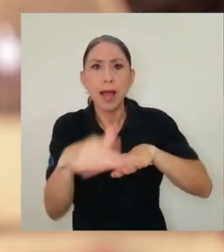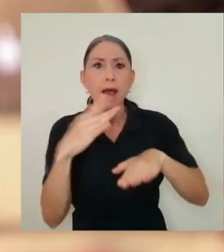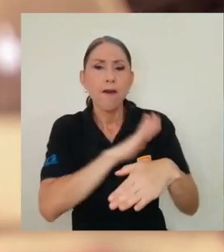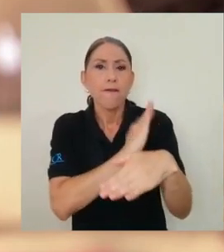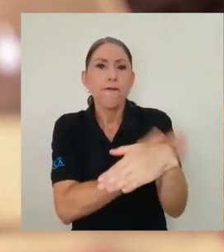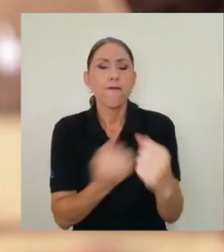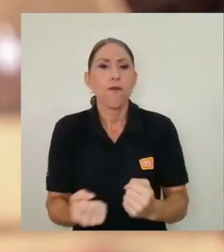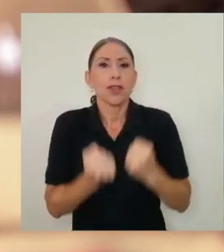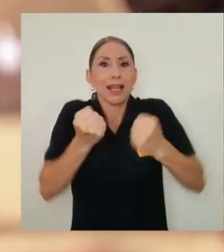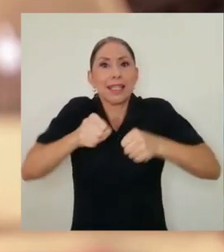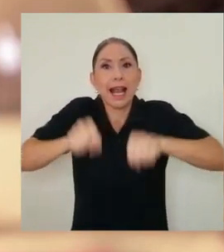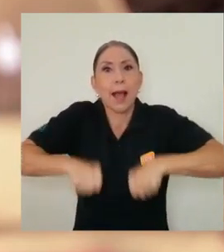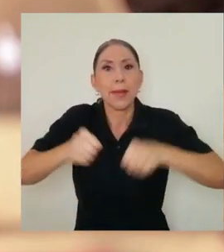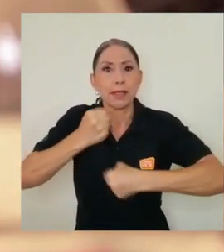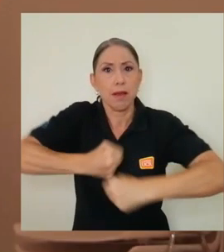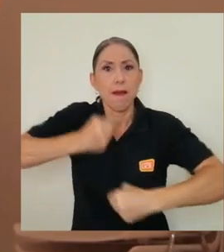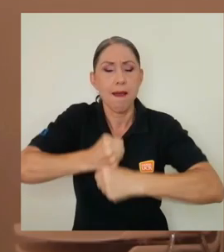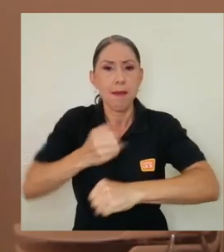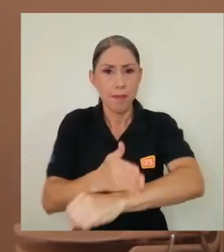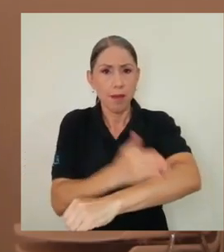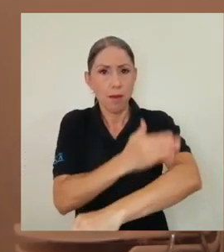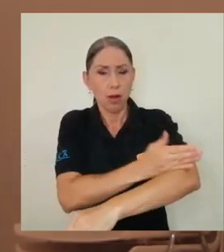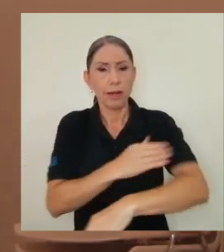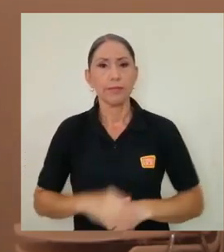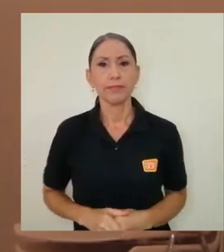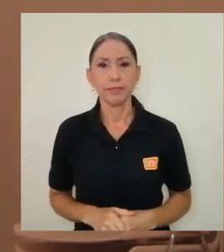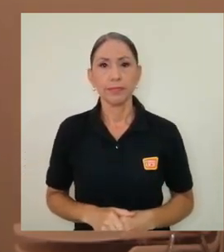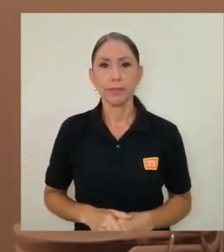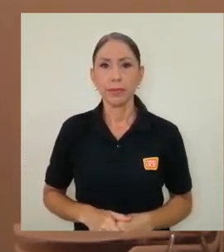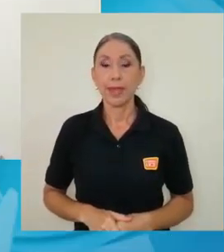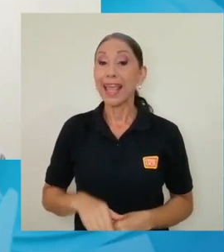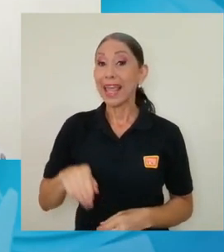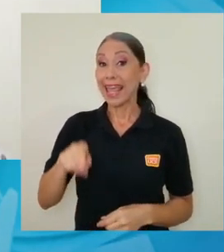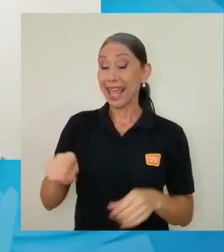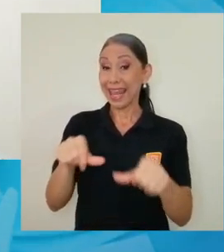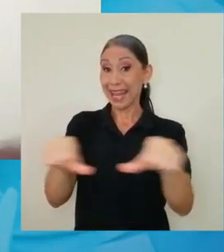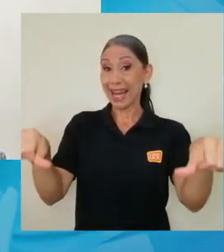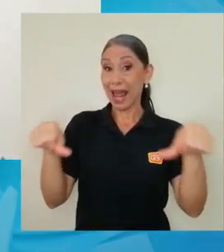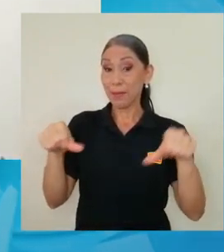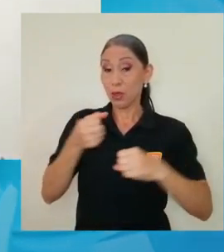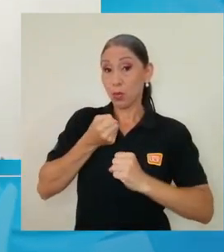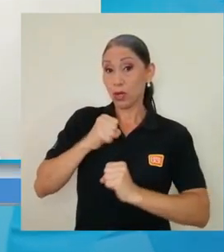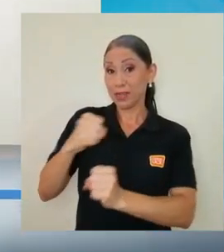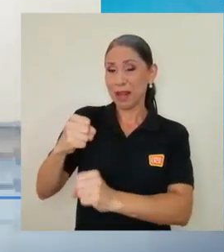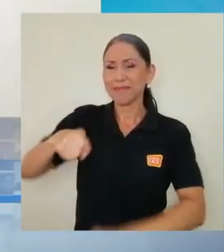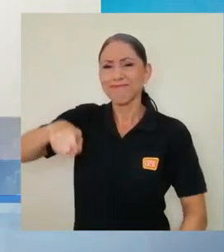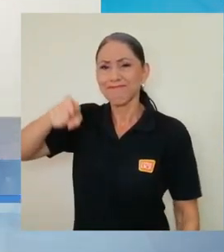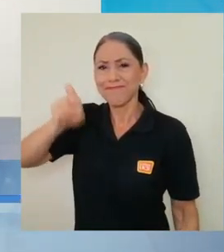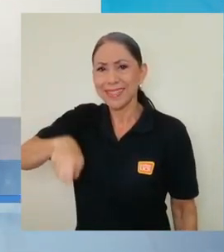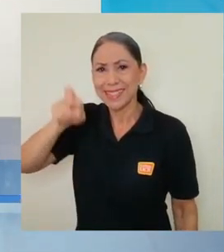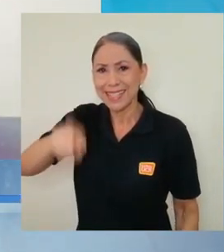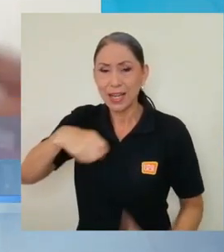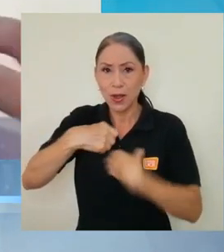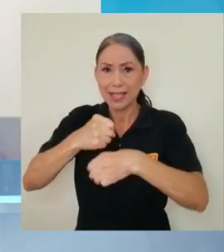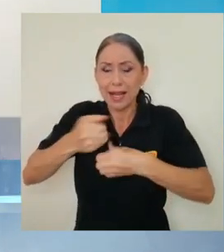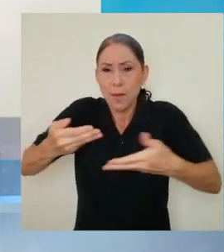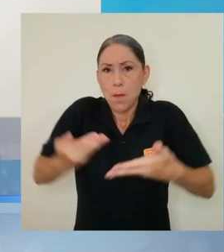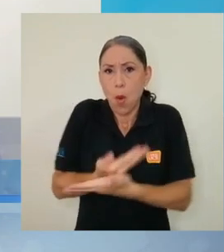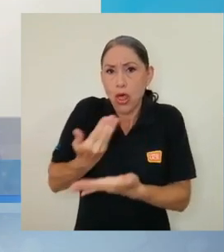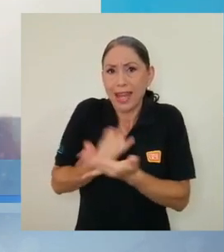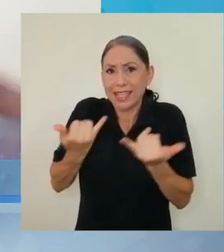fortalecer sus capacidades de gestión y mejora. Es necesario, en el ámbito municipal, realizar una